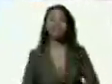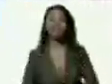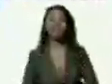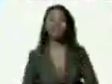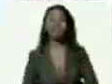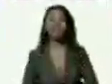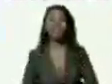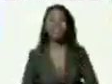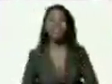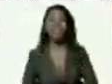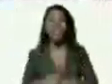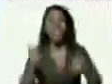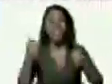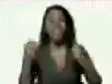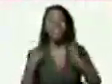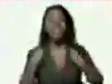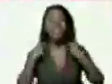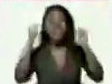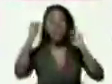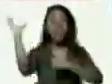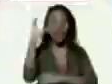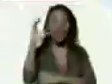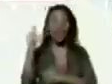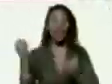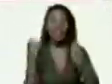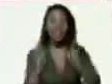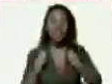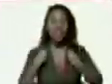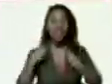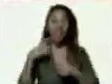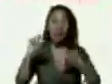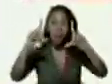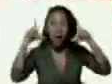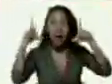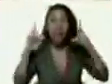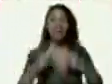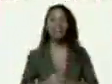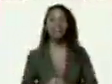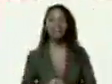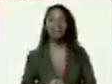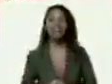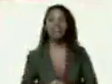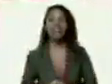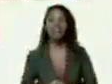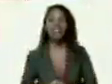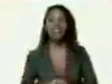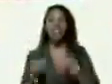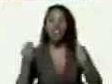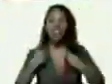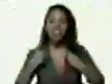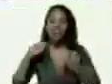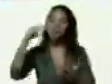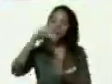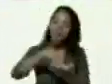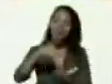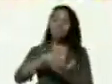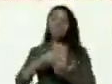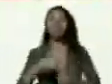que viva Caracas que viva La Guaira que viva Miranda